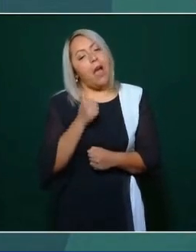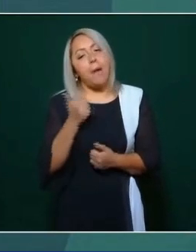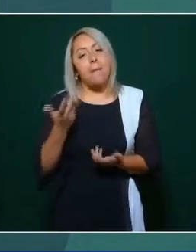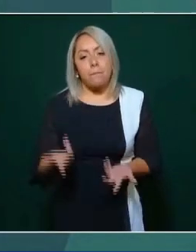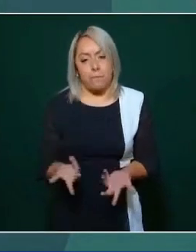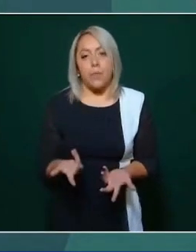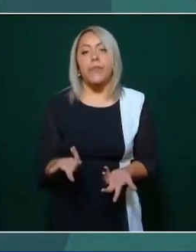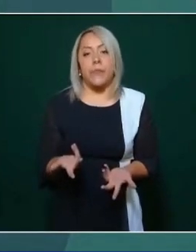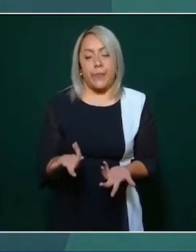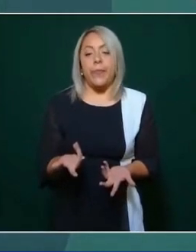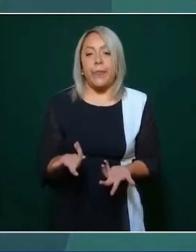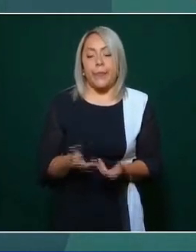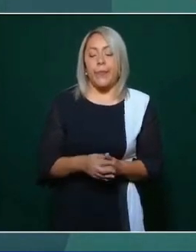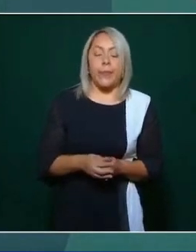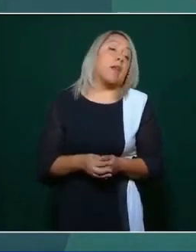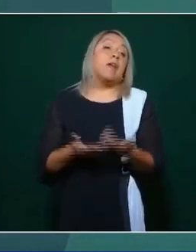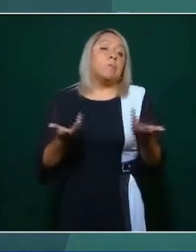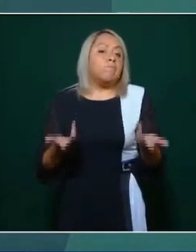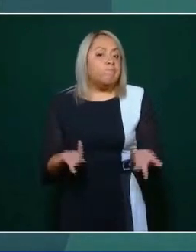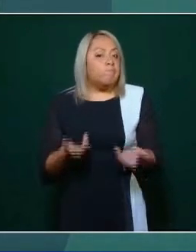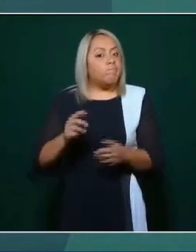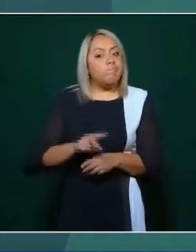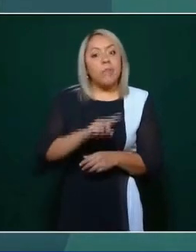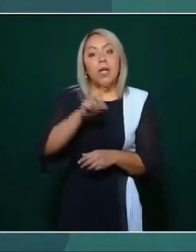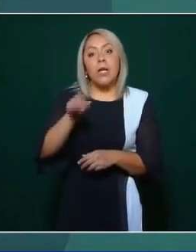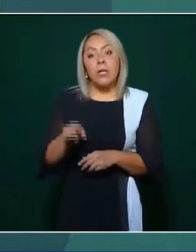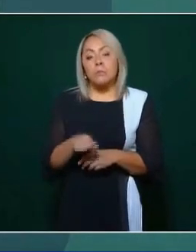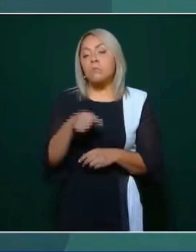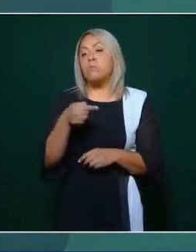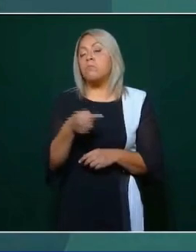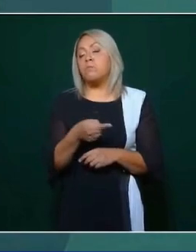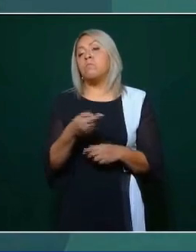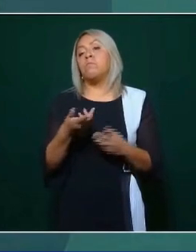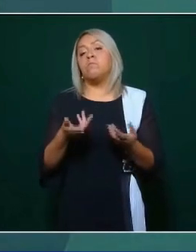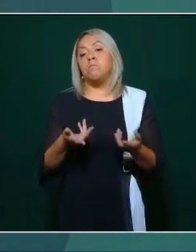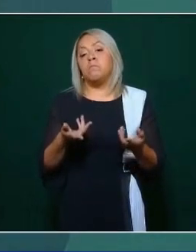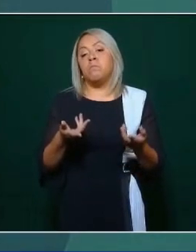Y luego llegaba la gente a los